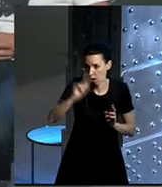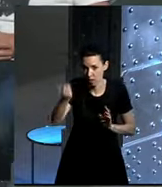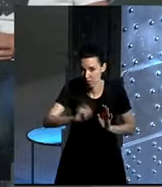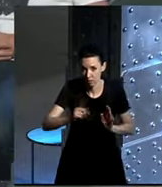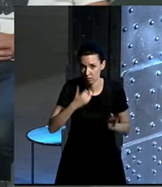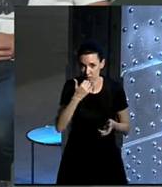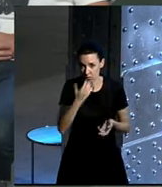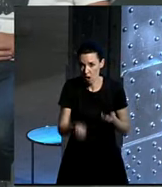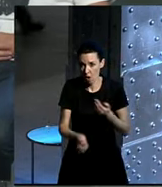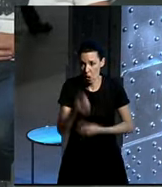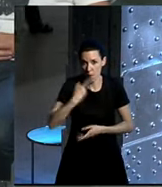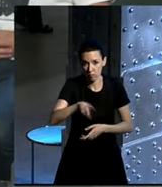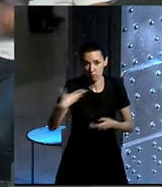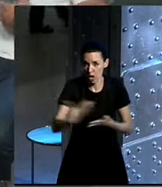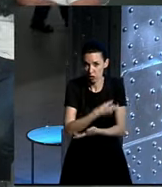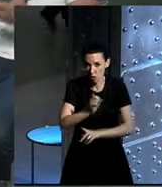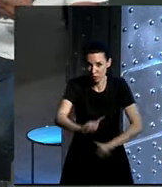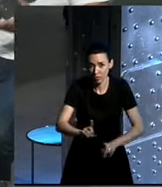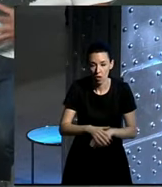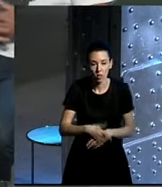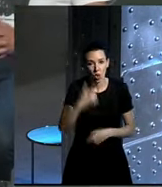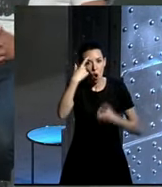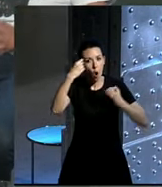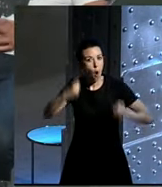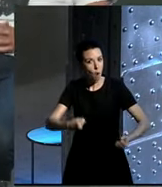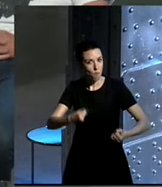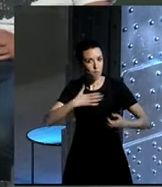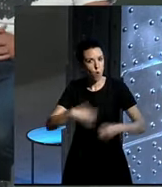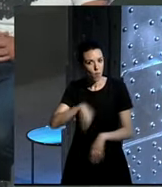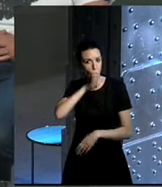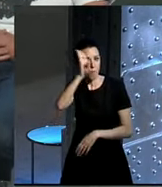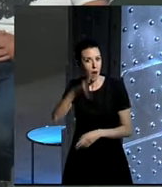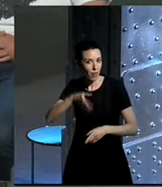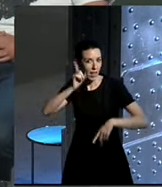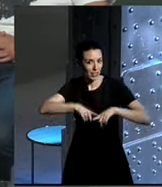Claro que te alegra, a todos, ¿o no? Como experto en el placer sexual femenino, por ejemplo.